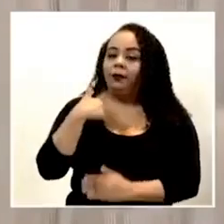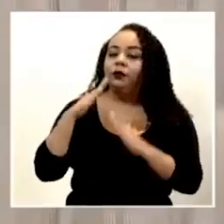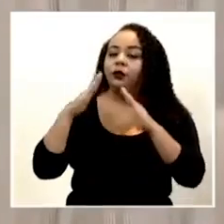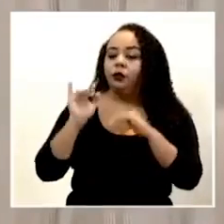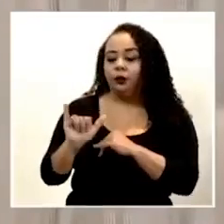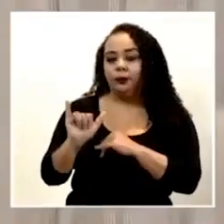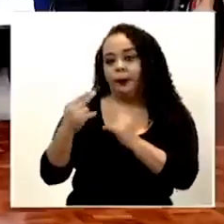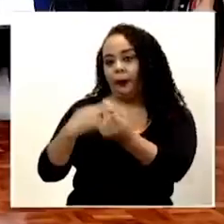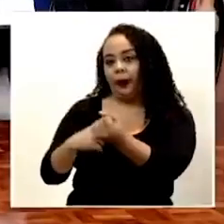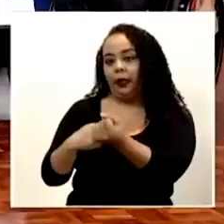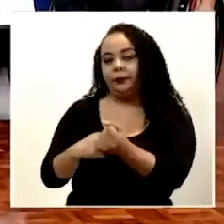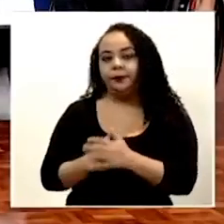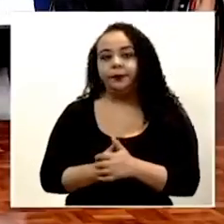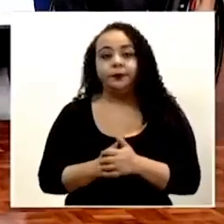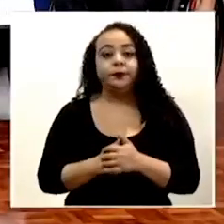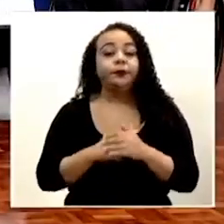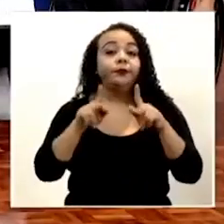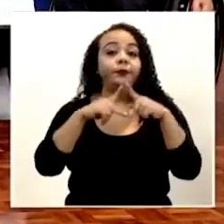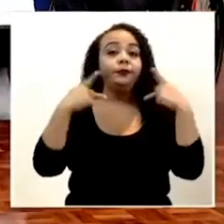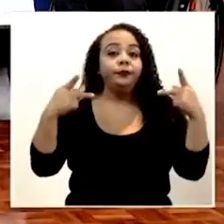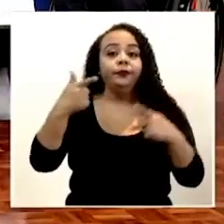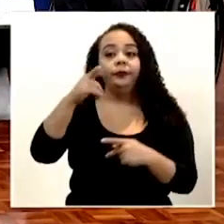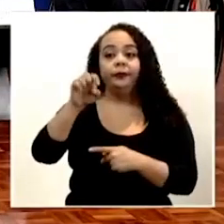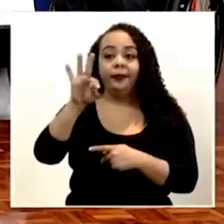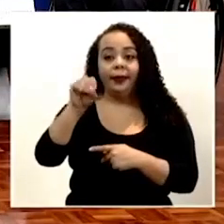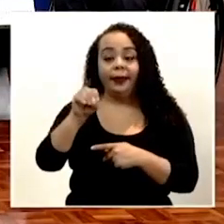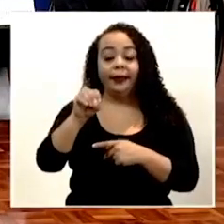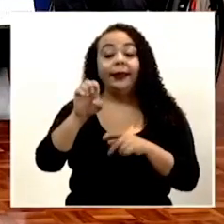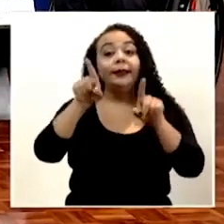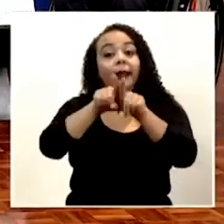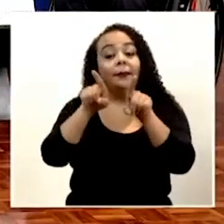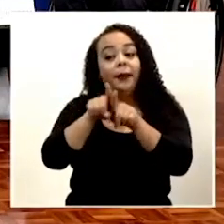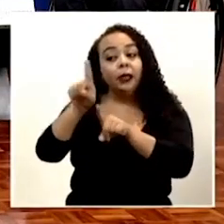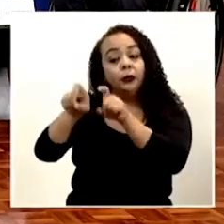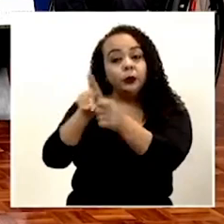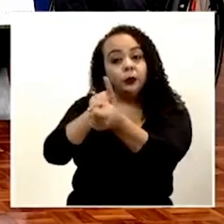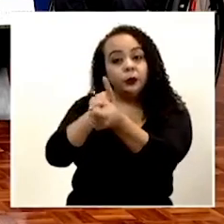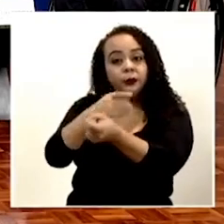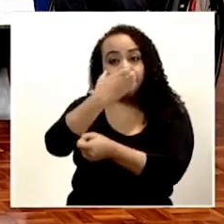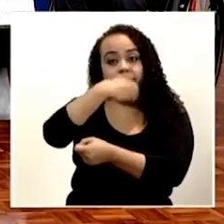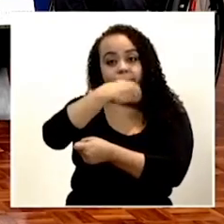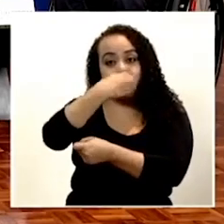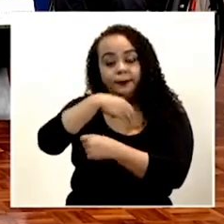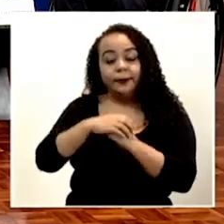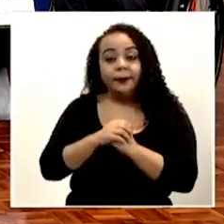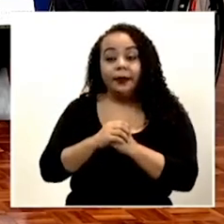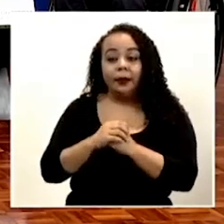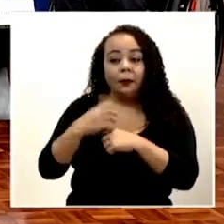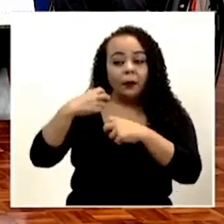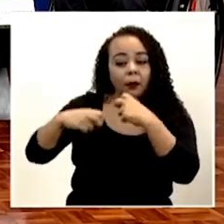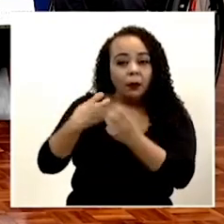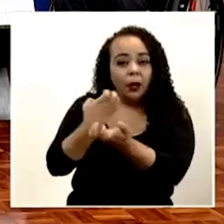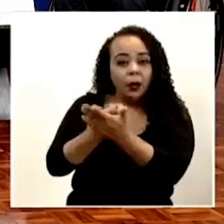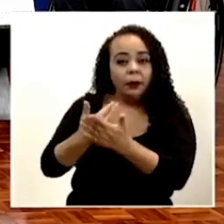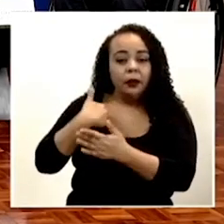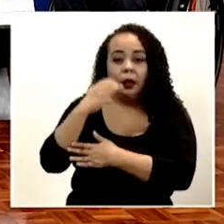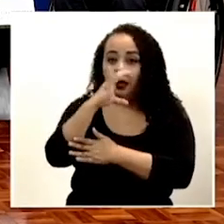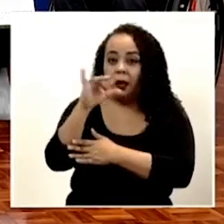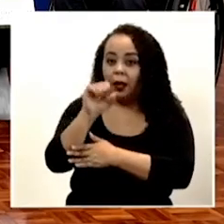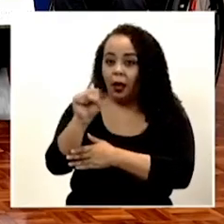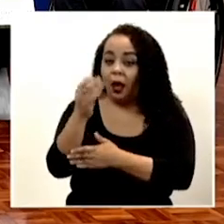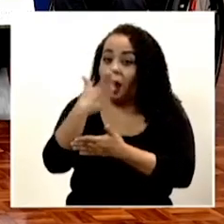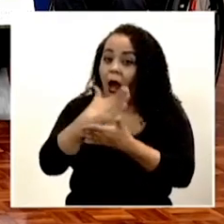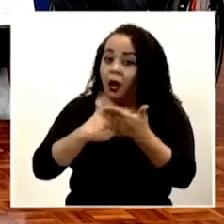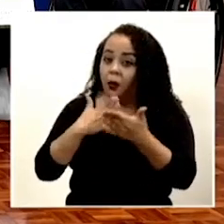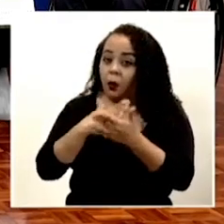hospital. Del periódico Gente, también consulta al doctor Román Macaya, ante la crisis económica que presenta la caja, algunos